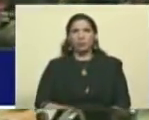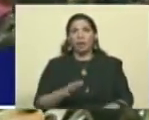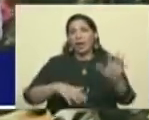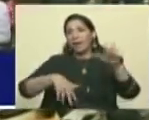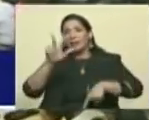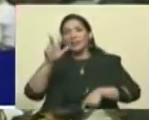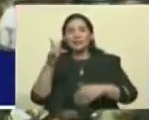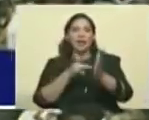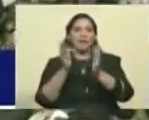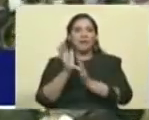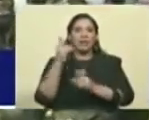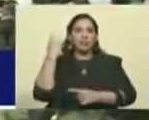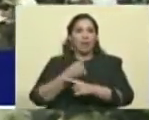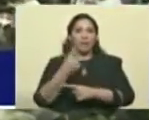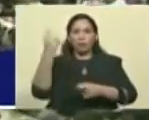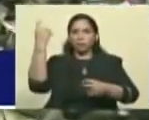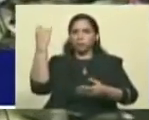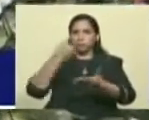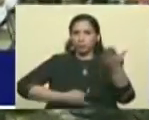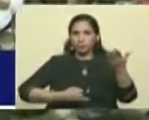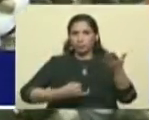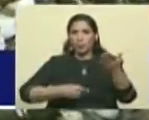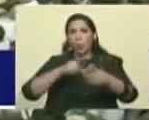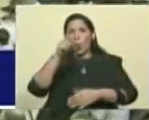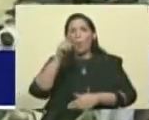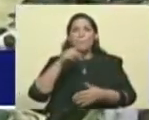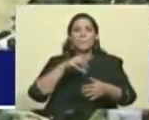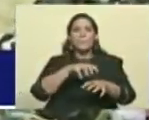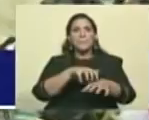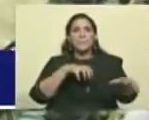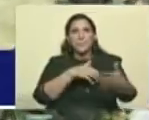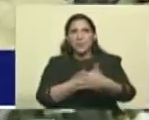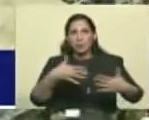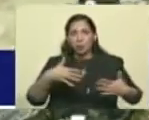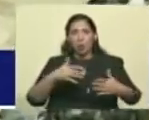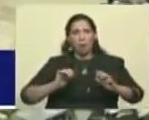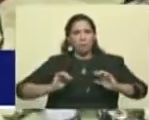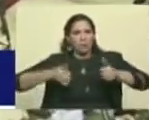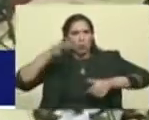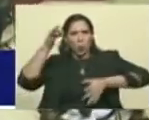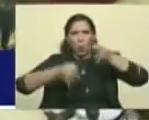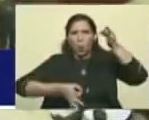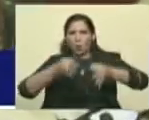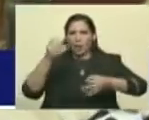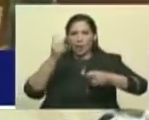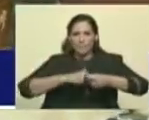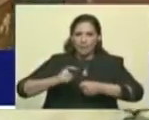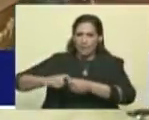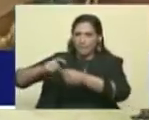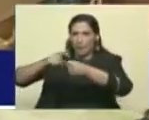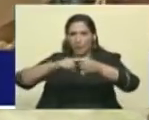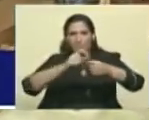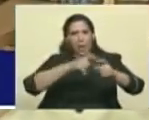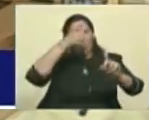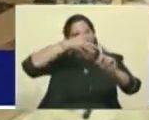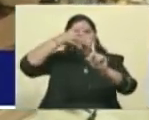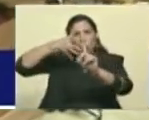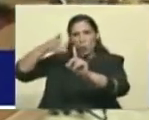Y comenzó una jornada interna de conciencia nacional.